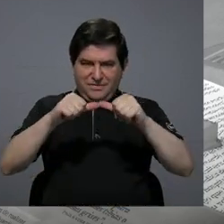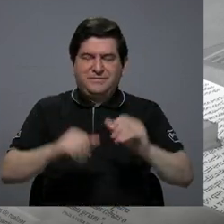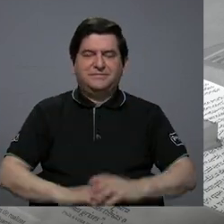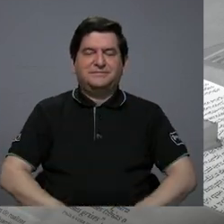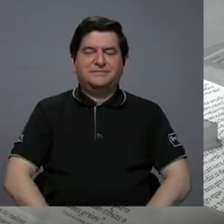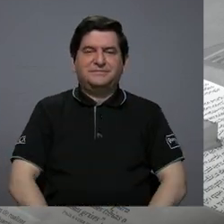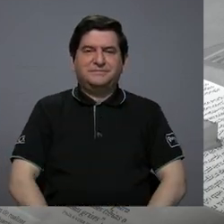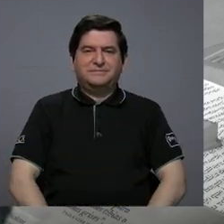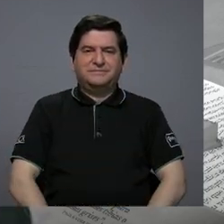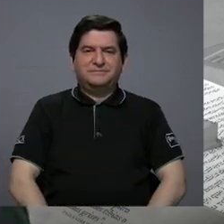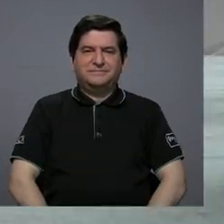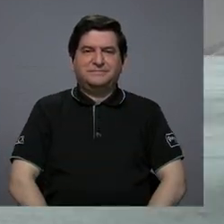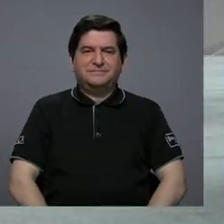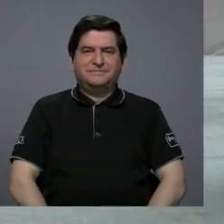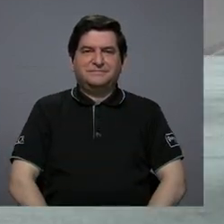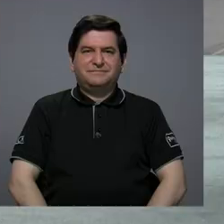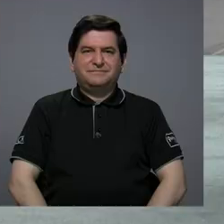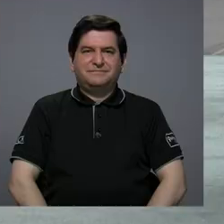regreso con ustedes.